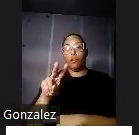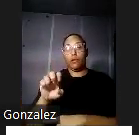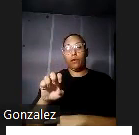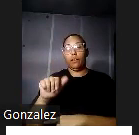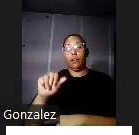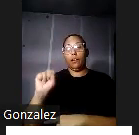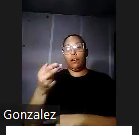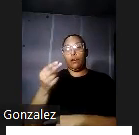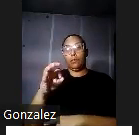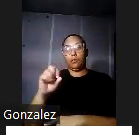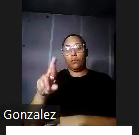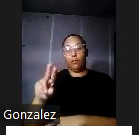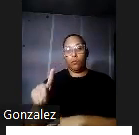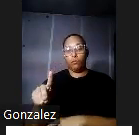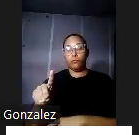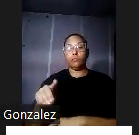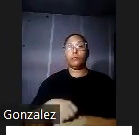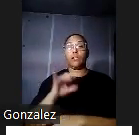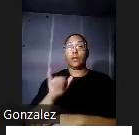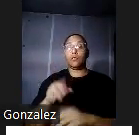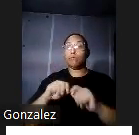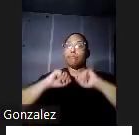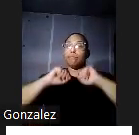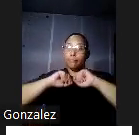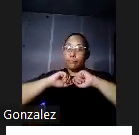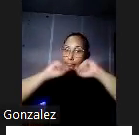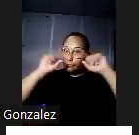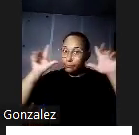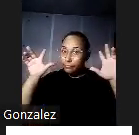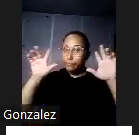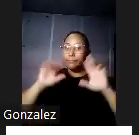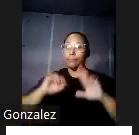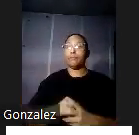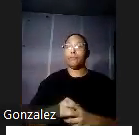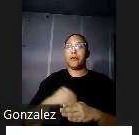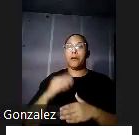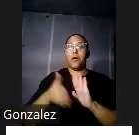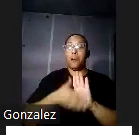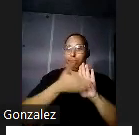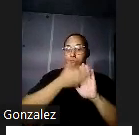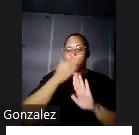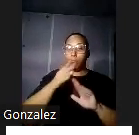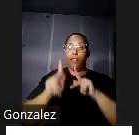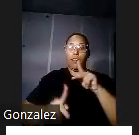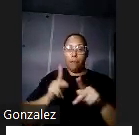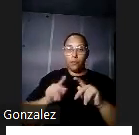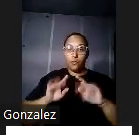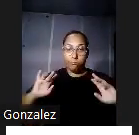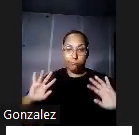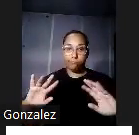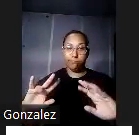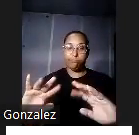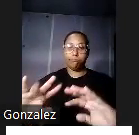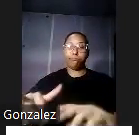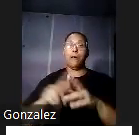la principal y esto, claro, comienza a desarrollarse una gran población turística en esa área. Este